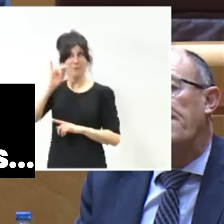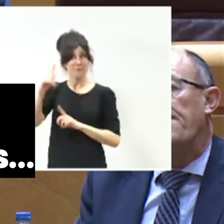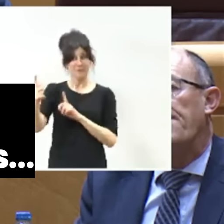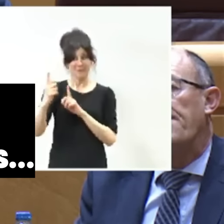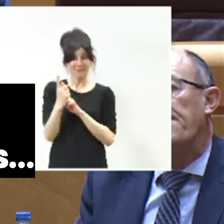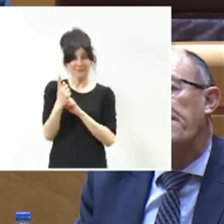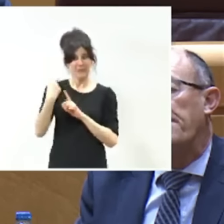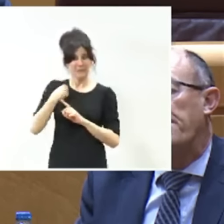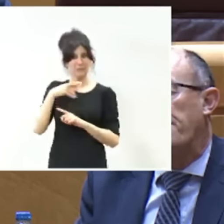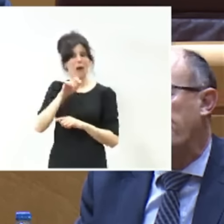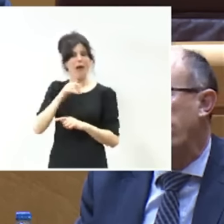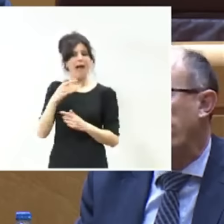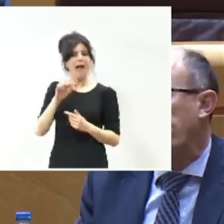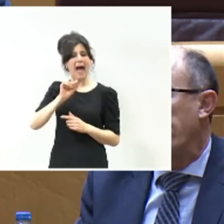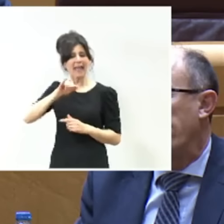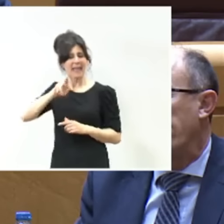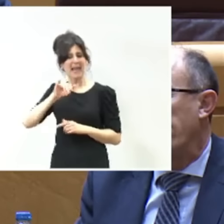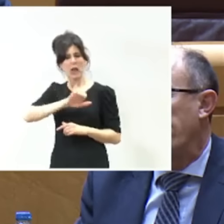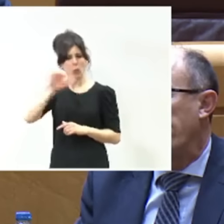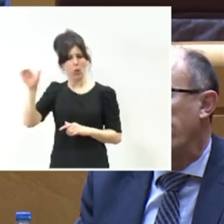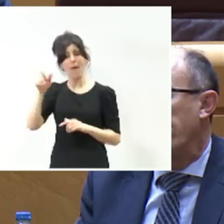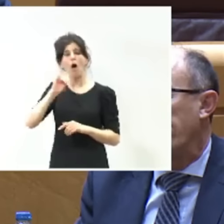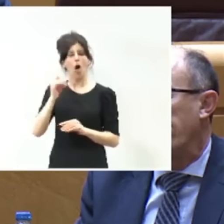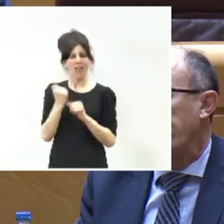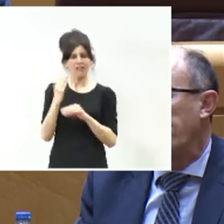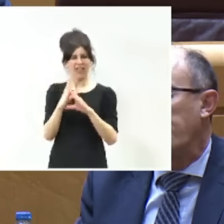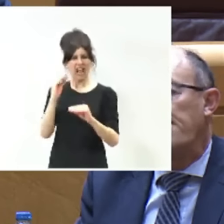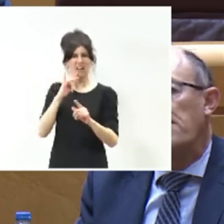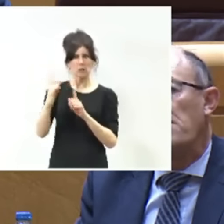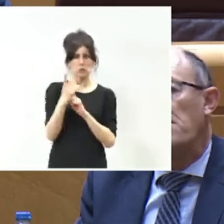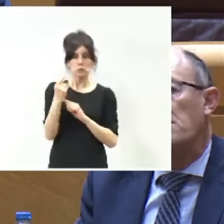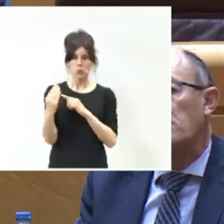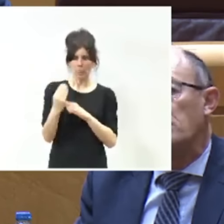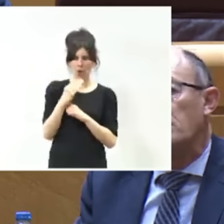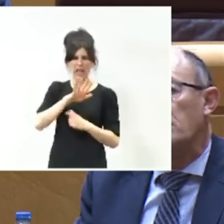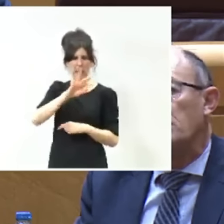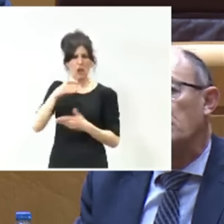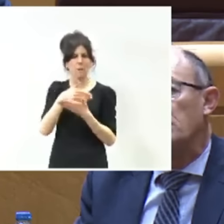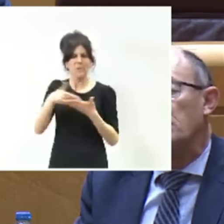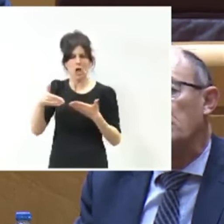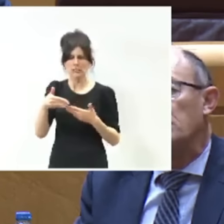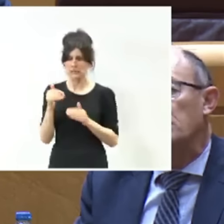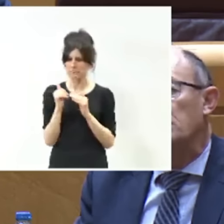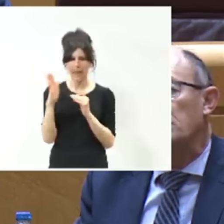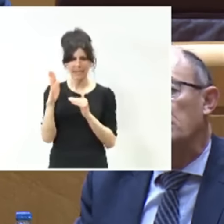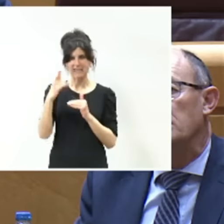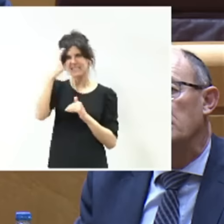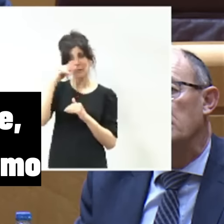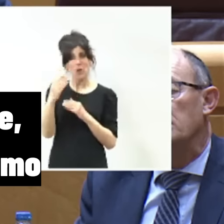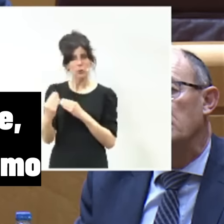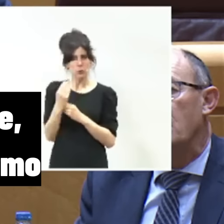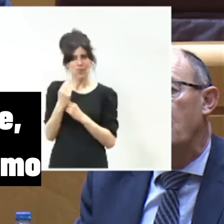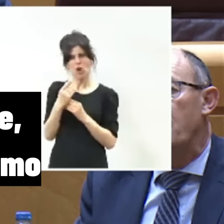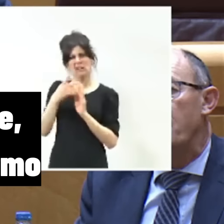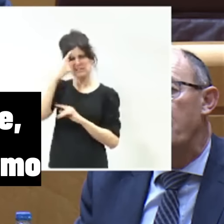y al del Ferrari cuando había en una subvención de más de 500 millones? ¿Usted sabe que por esa subvención se cobraban y se